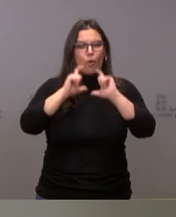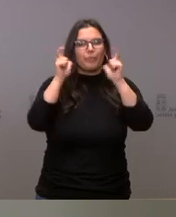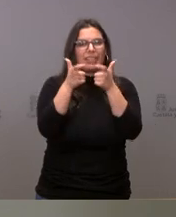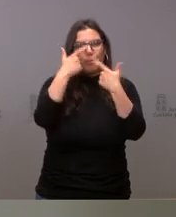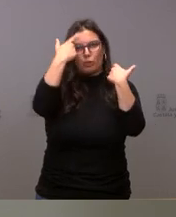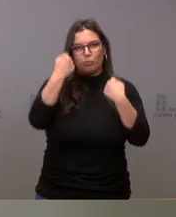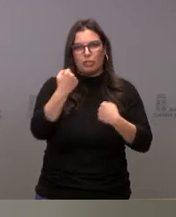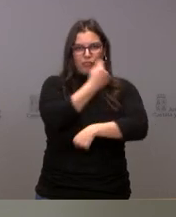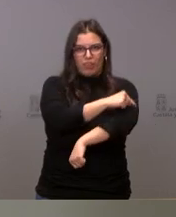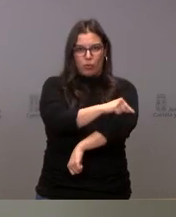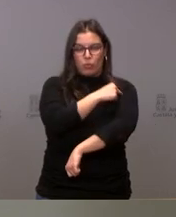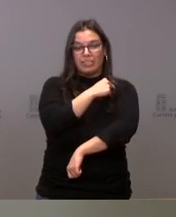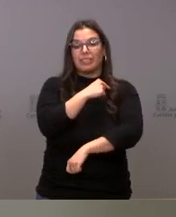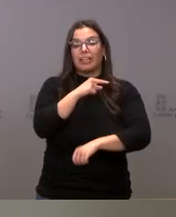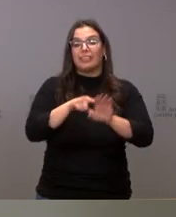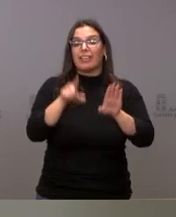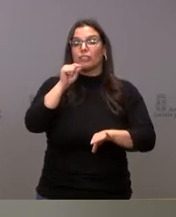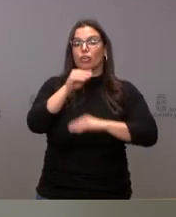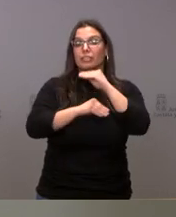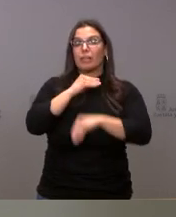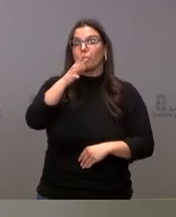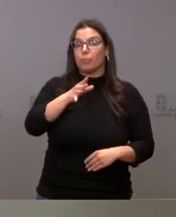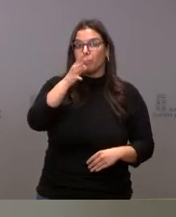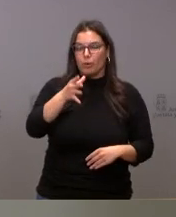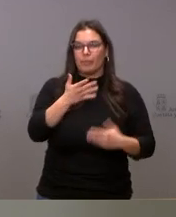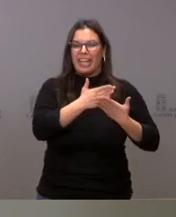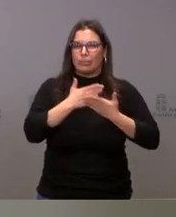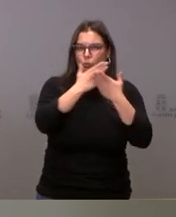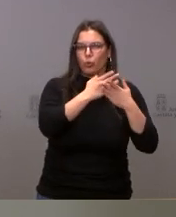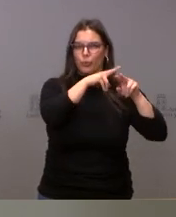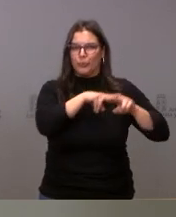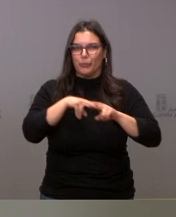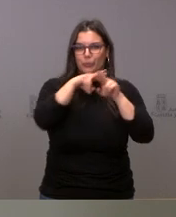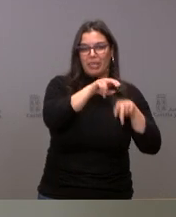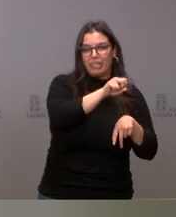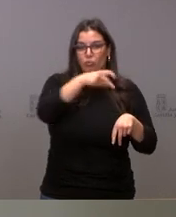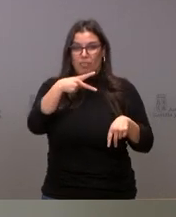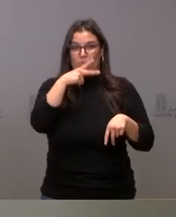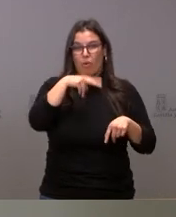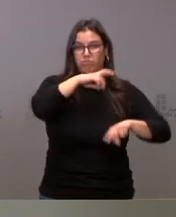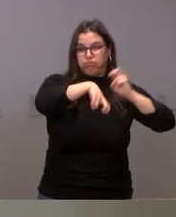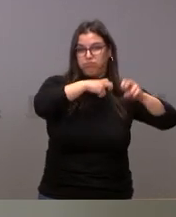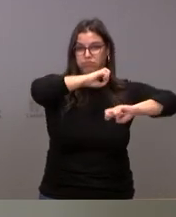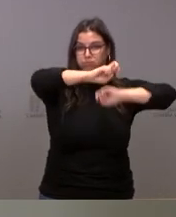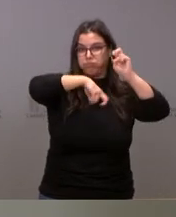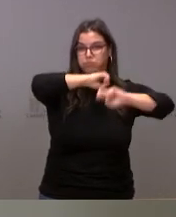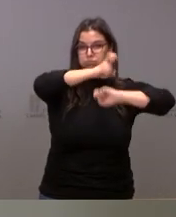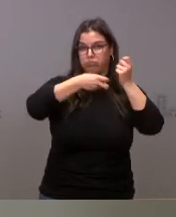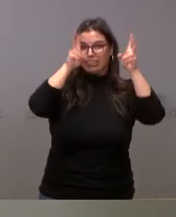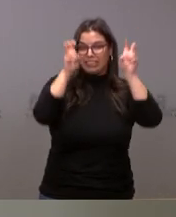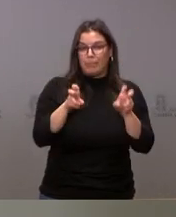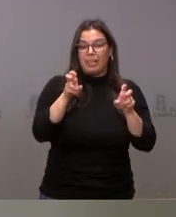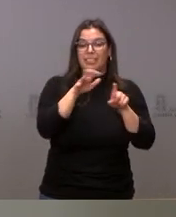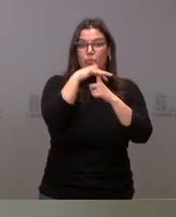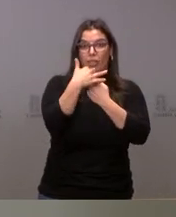Evidentemente, se ha hecho en base a resultados y a estudios que van saliendo constantemente con respecto a la situación de